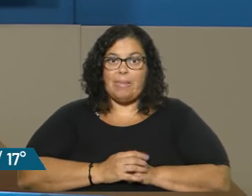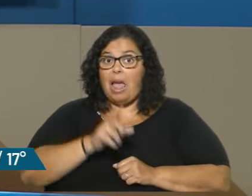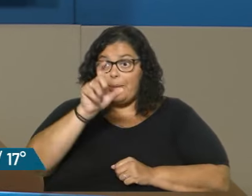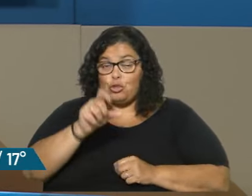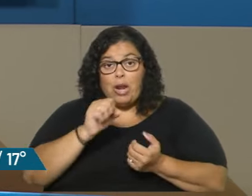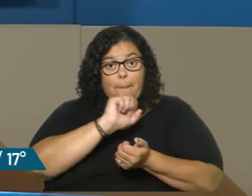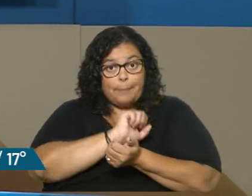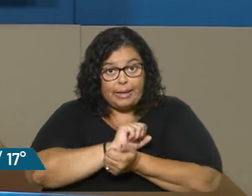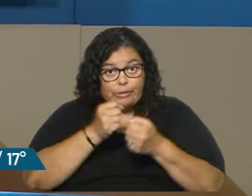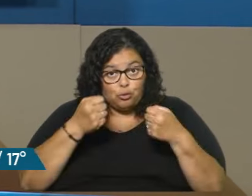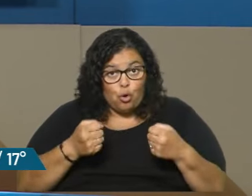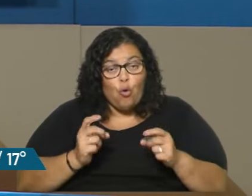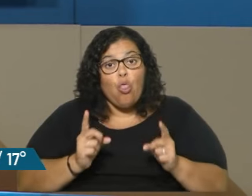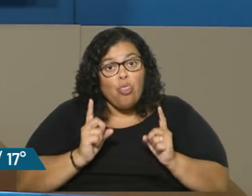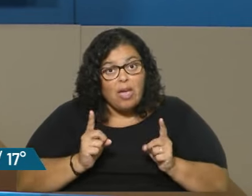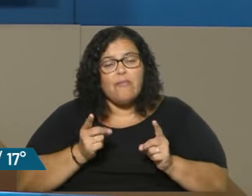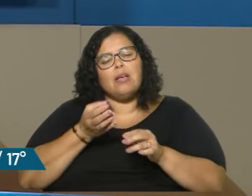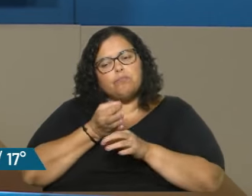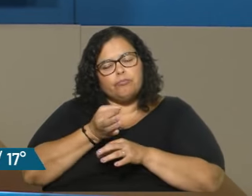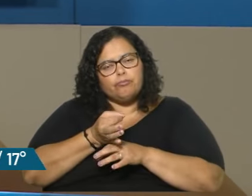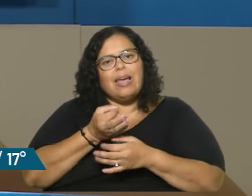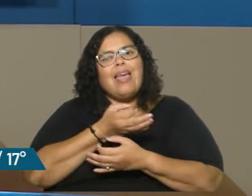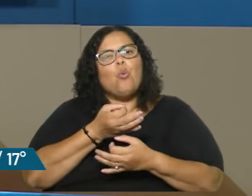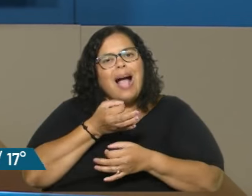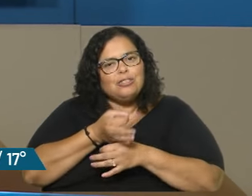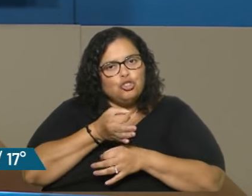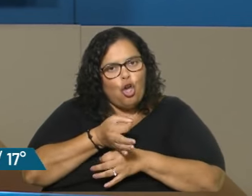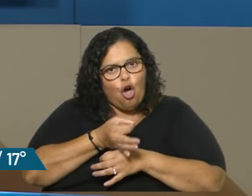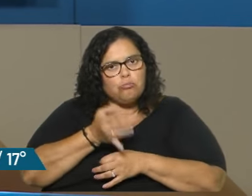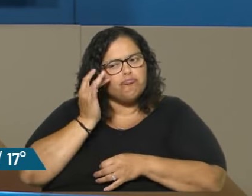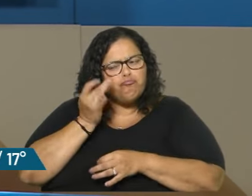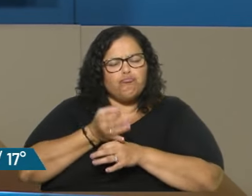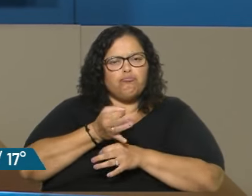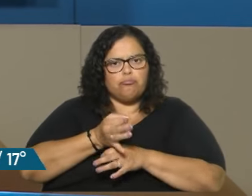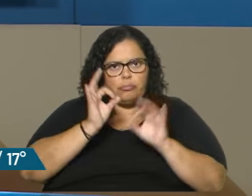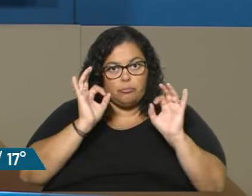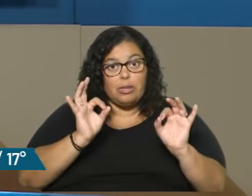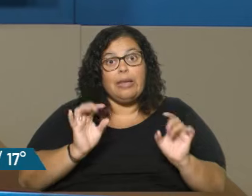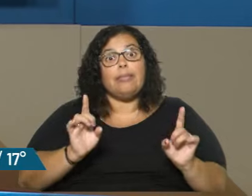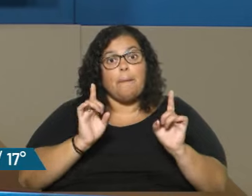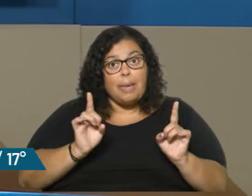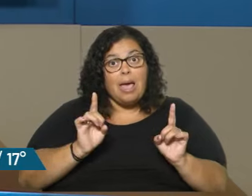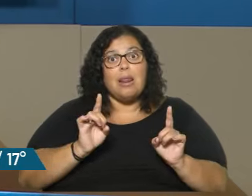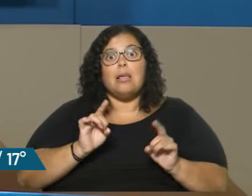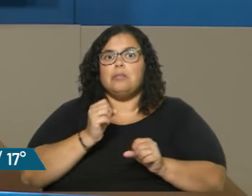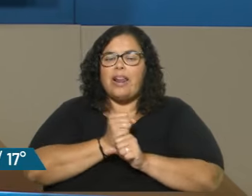reciba una correcta educación, pero correcta educación y eventualmente productividad.